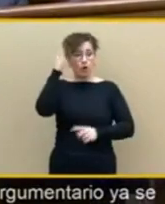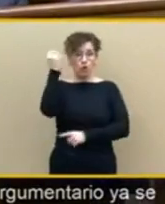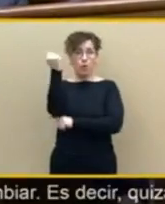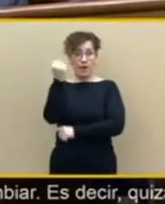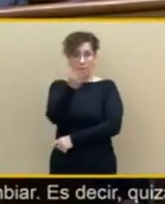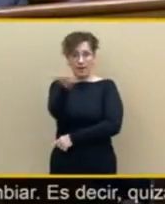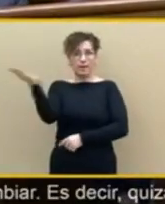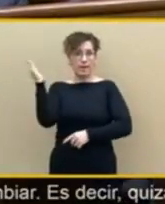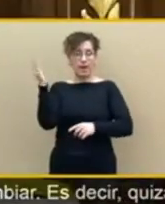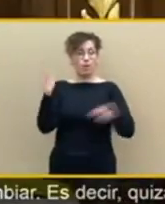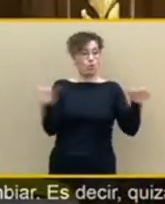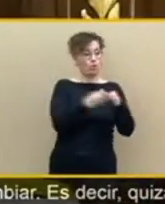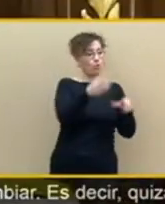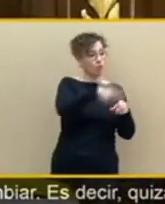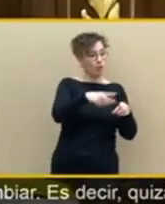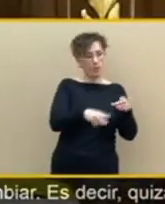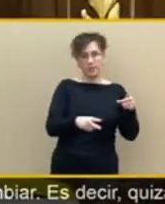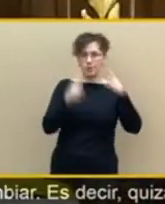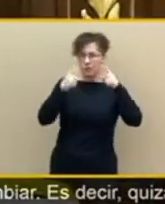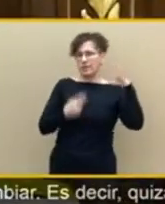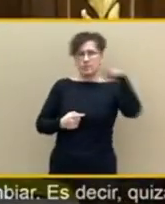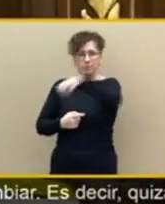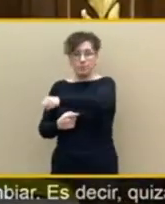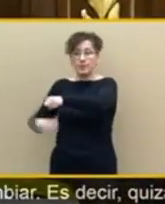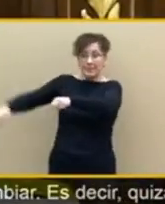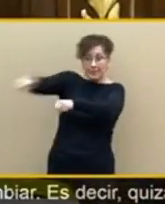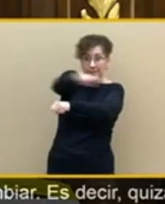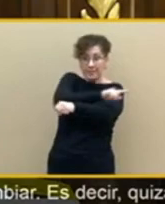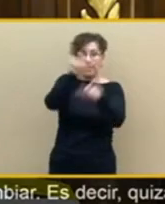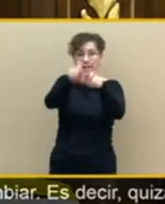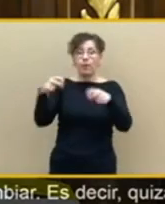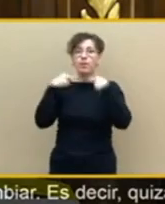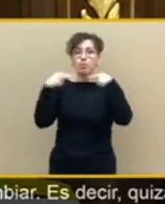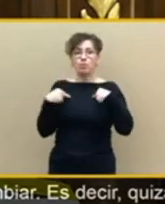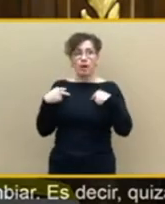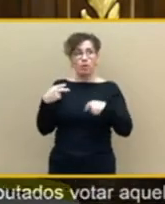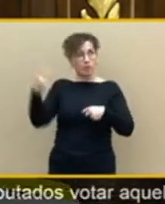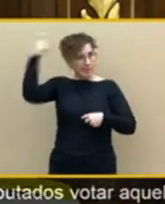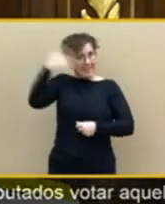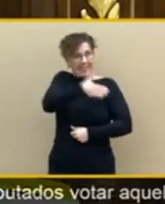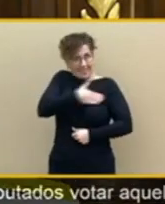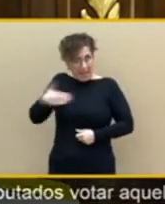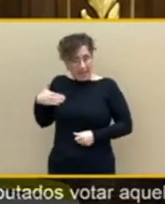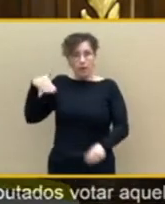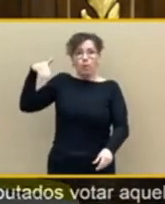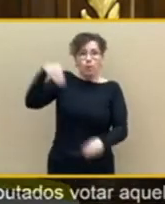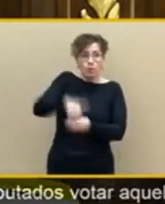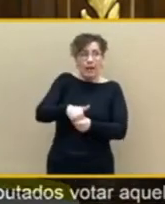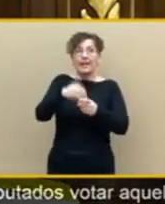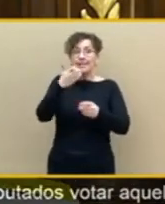a salir ahí a decir cosas que no cree con un paraguas que no es el suyo